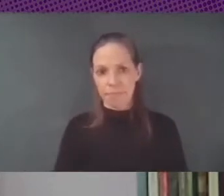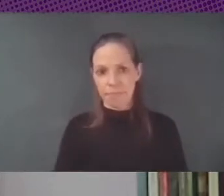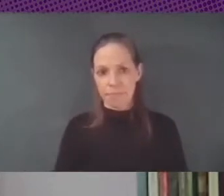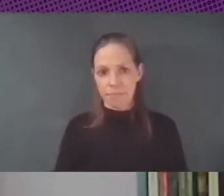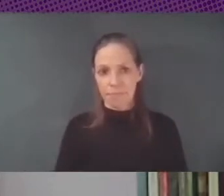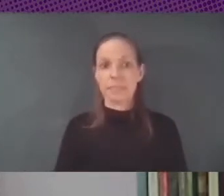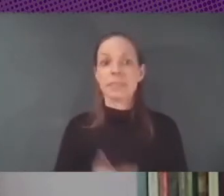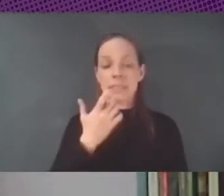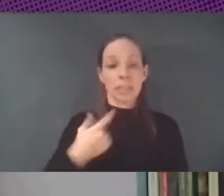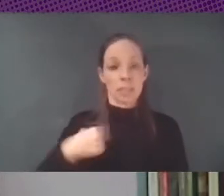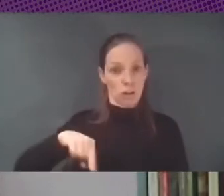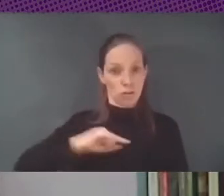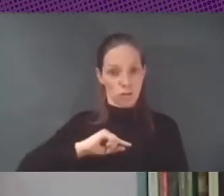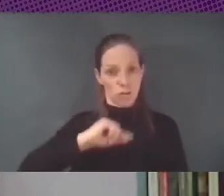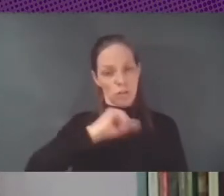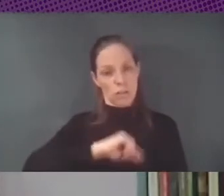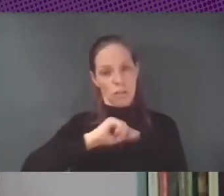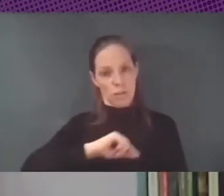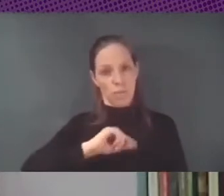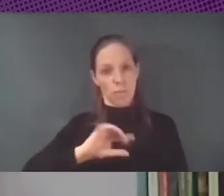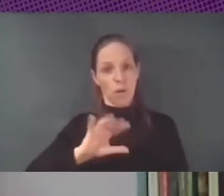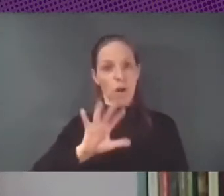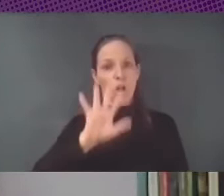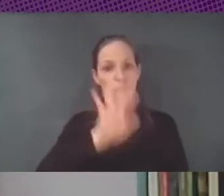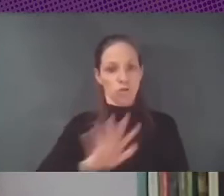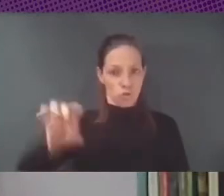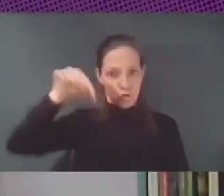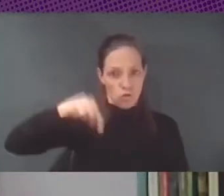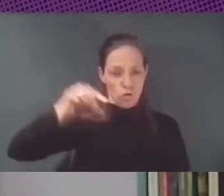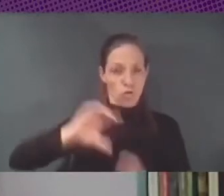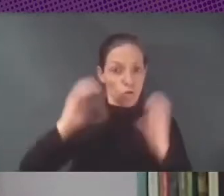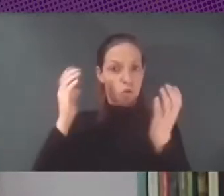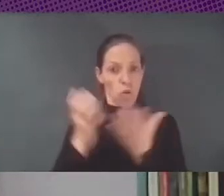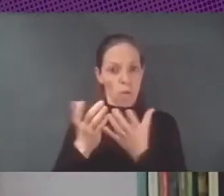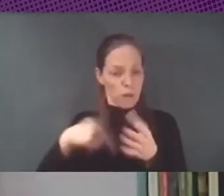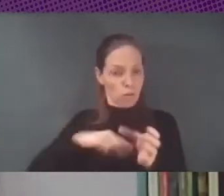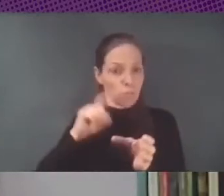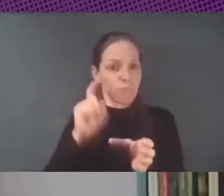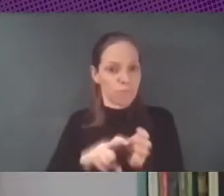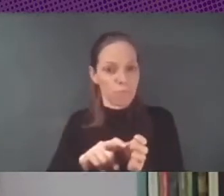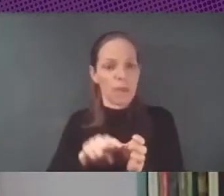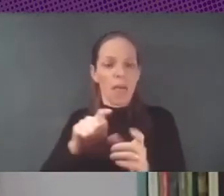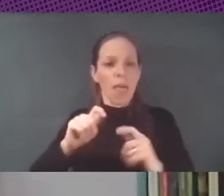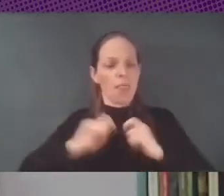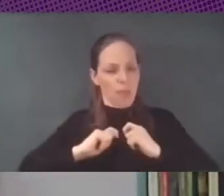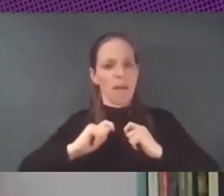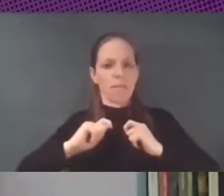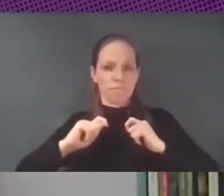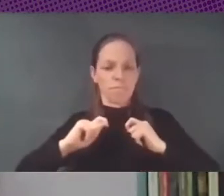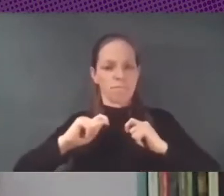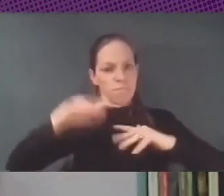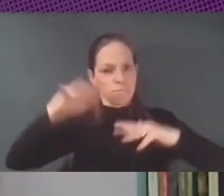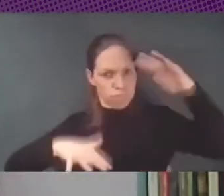global que impulsa una transformación crítica de las prácticas y de las relaciones desiguales estamos desde nuestras